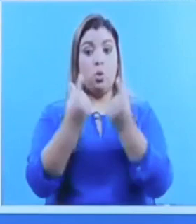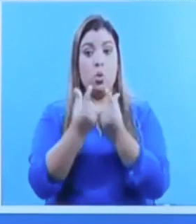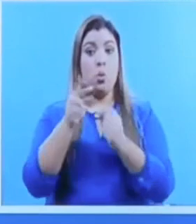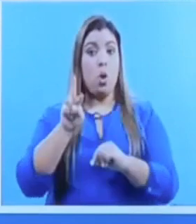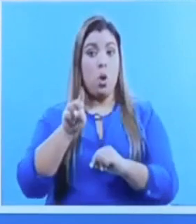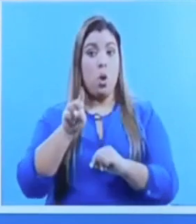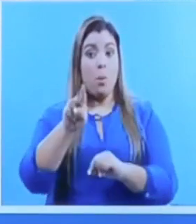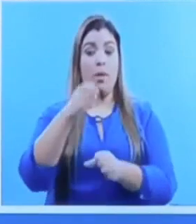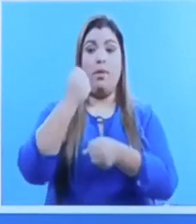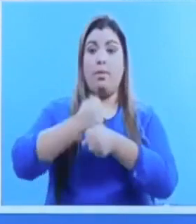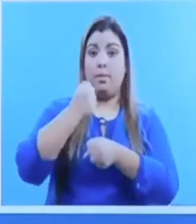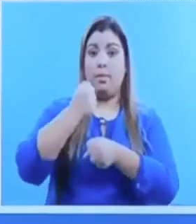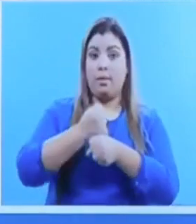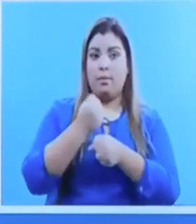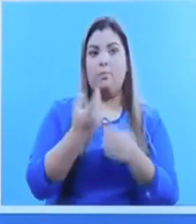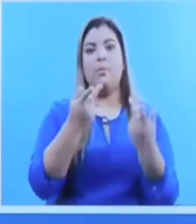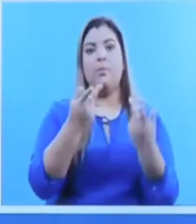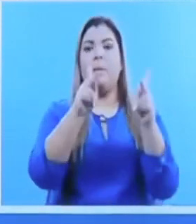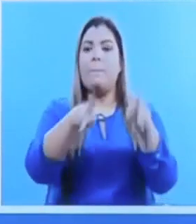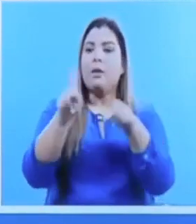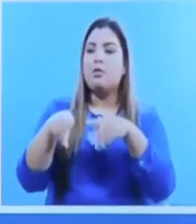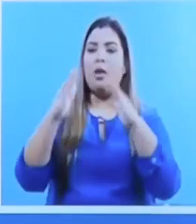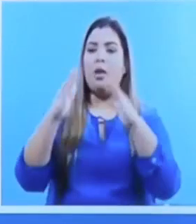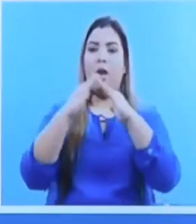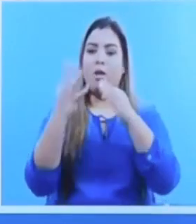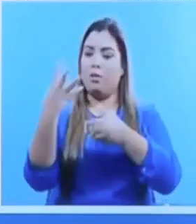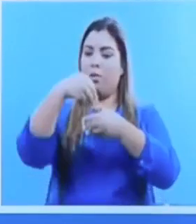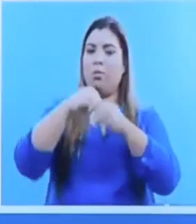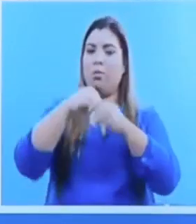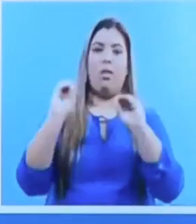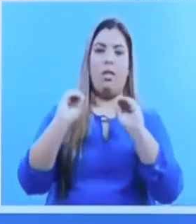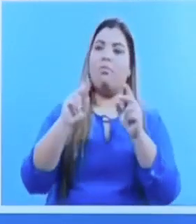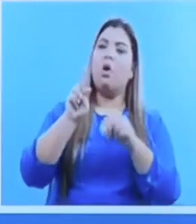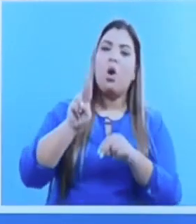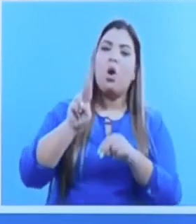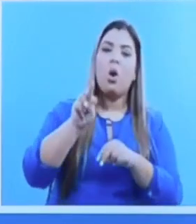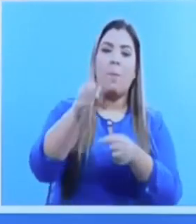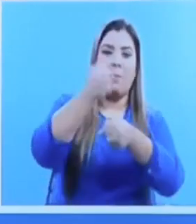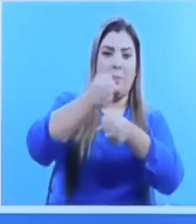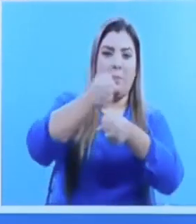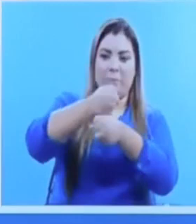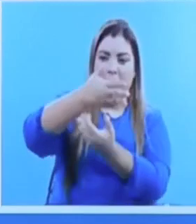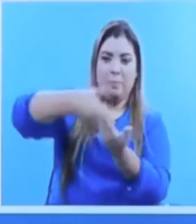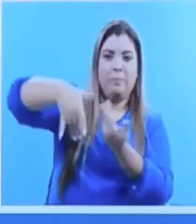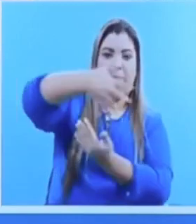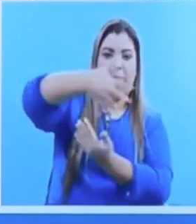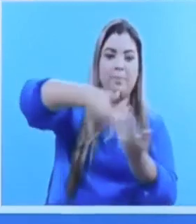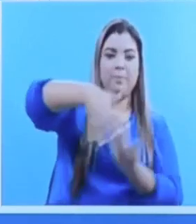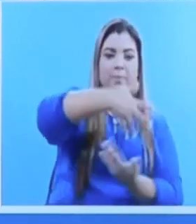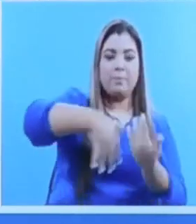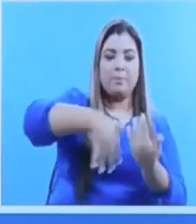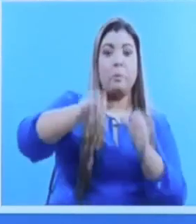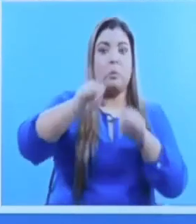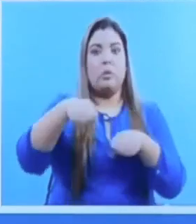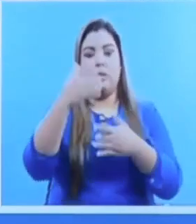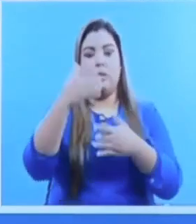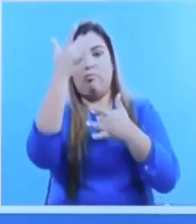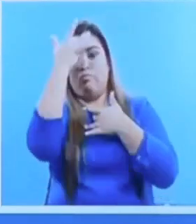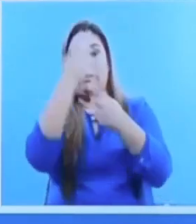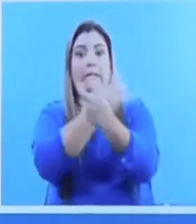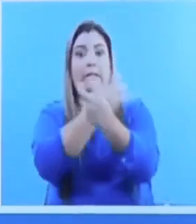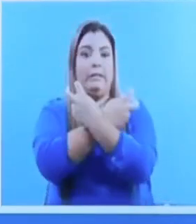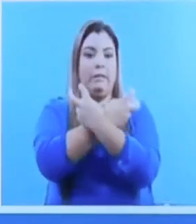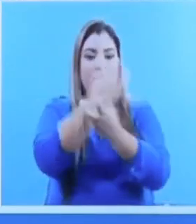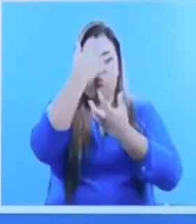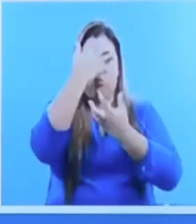porque, obviamente, son personas que no viven juntas, se pueden exponer a ciertos factores de riesgo del virus para que, obviamente,